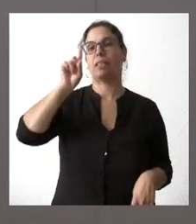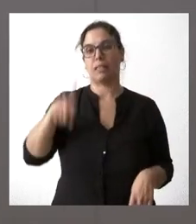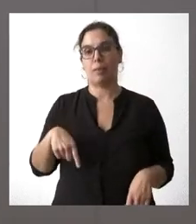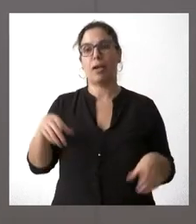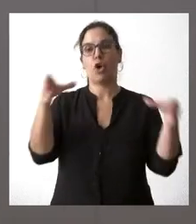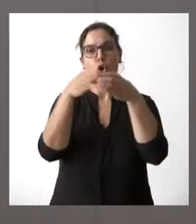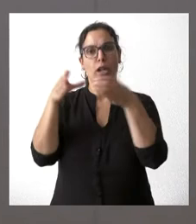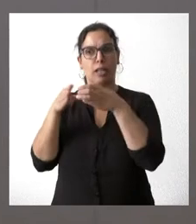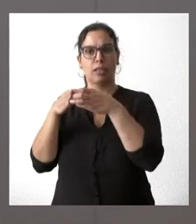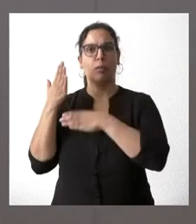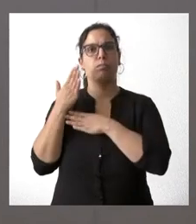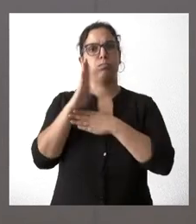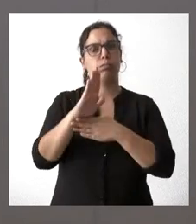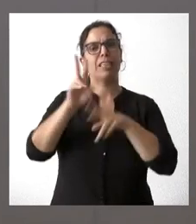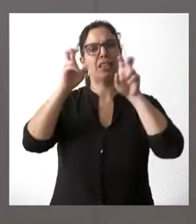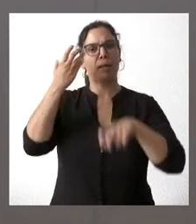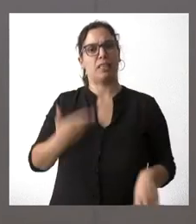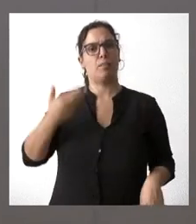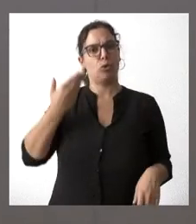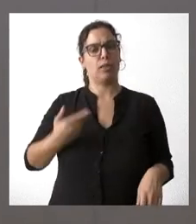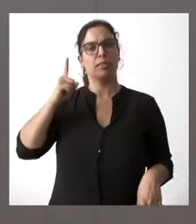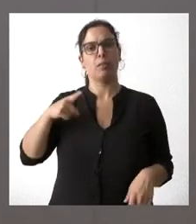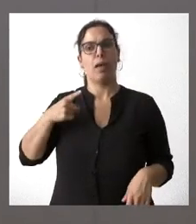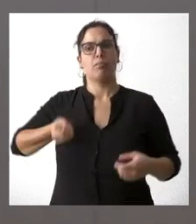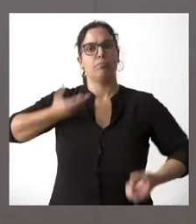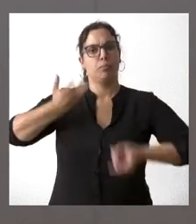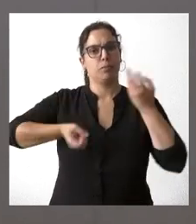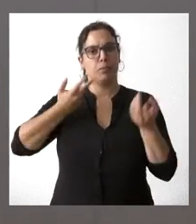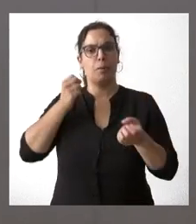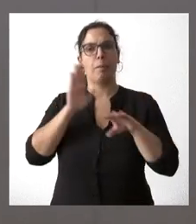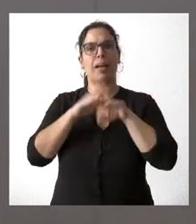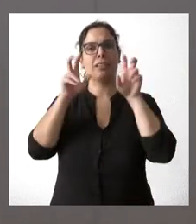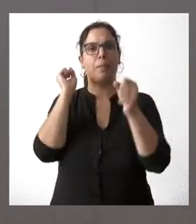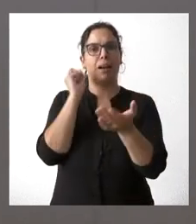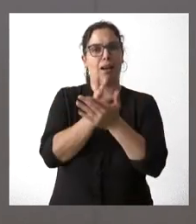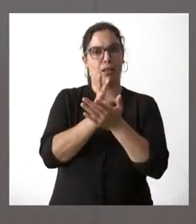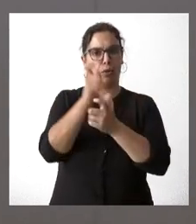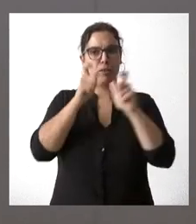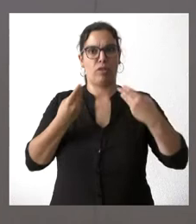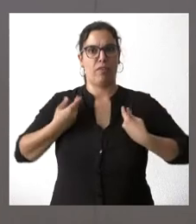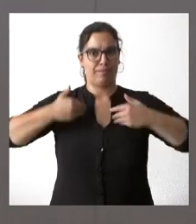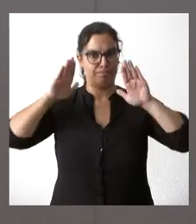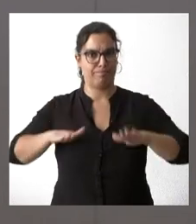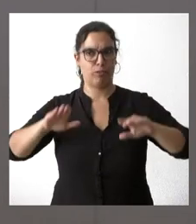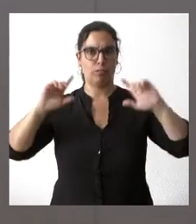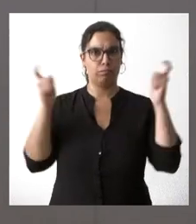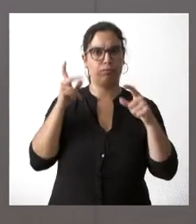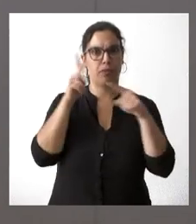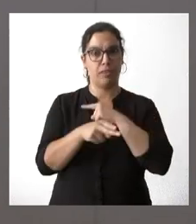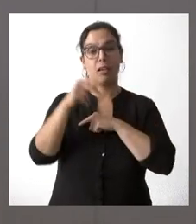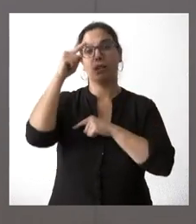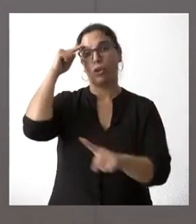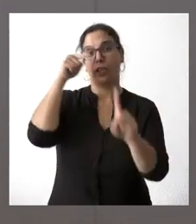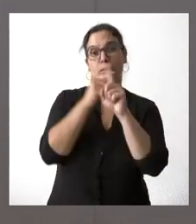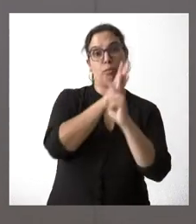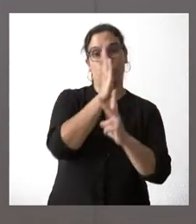colectivos que tienen cuestiones relevantes que aportar en el ámbito del reto demográfico. Y de ese punto de vista, con el doble objetivo, como les